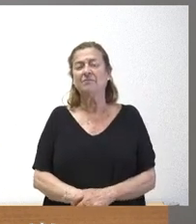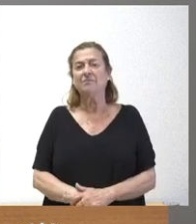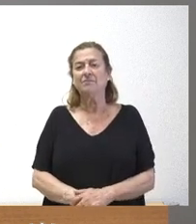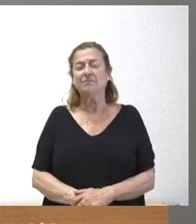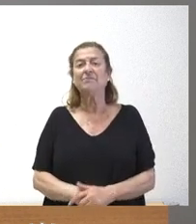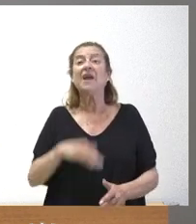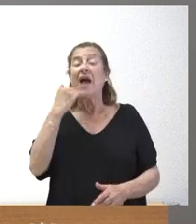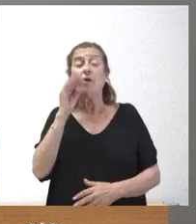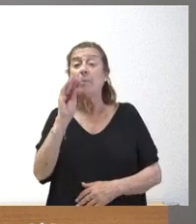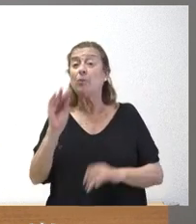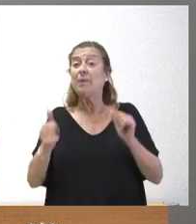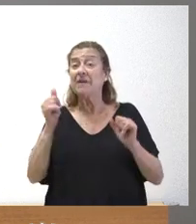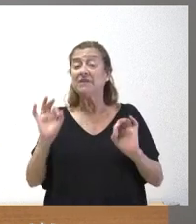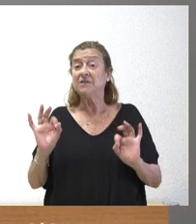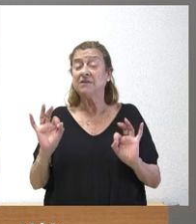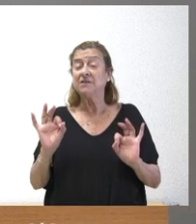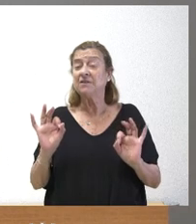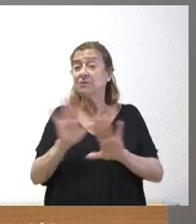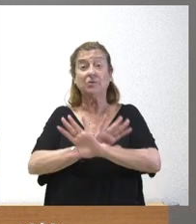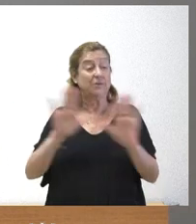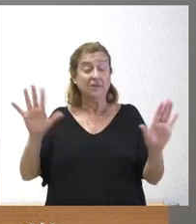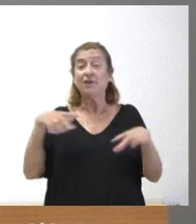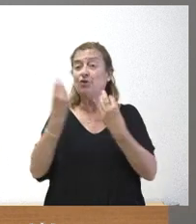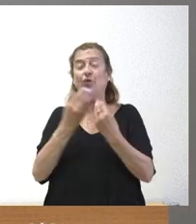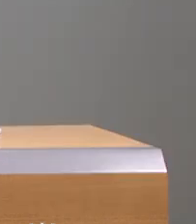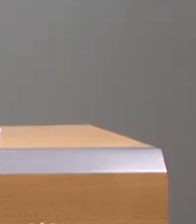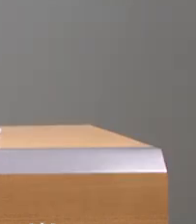¿alguna pregunta más? pues es todo gracias